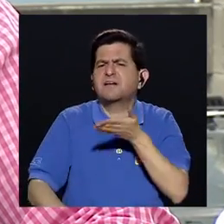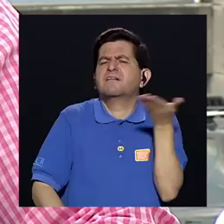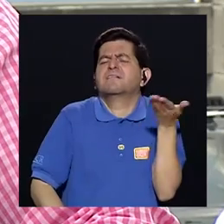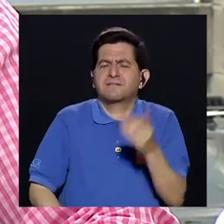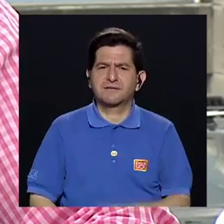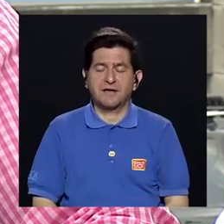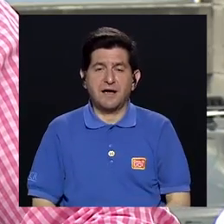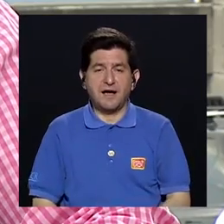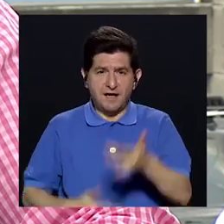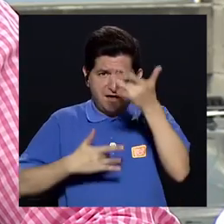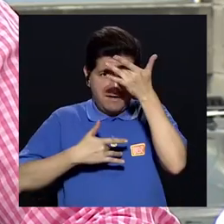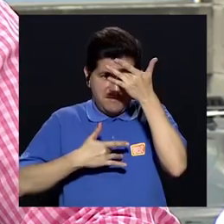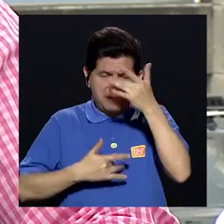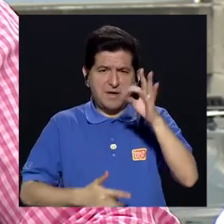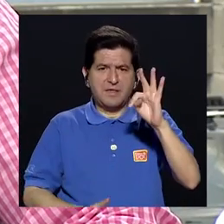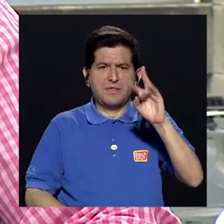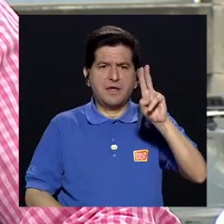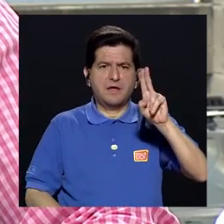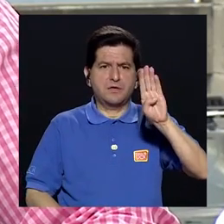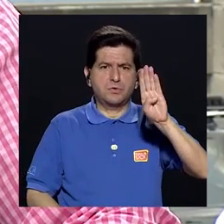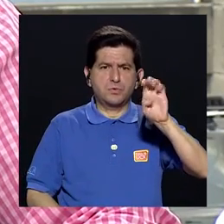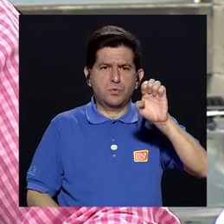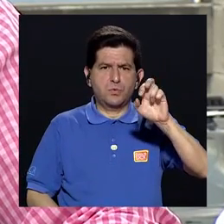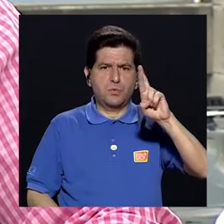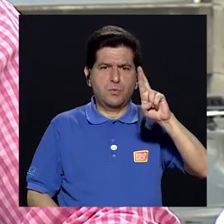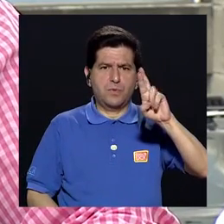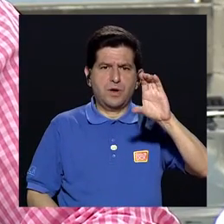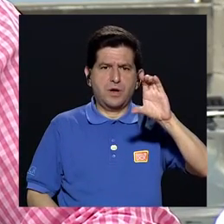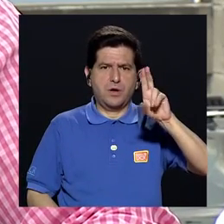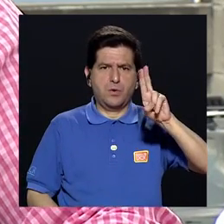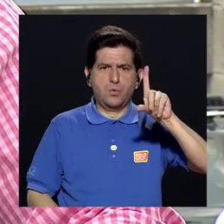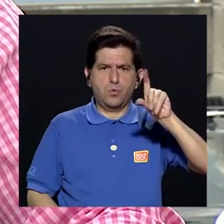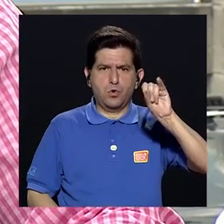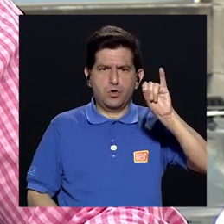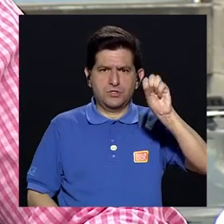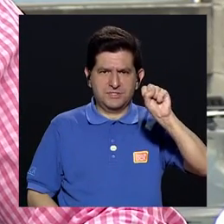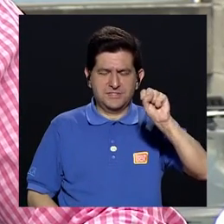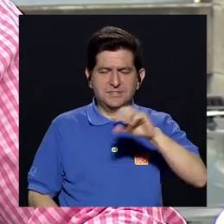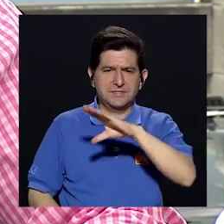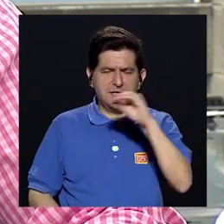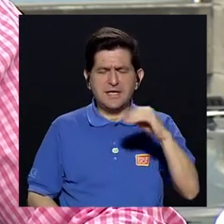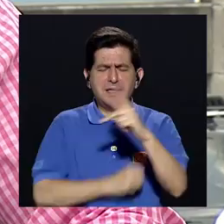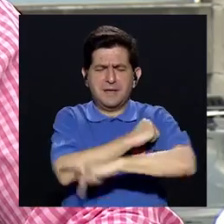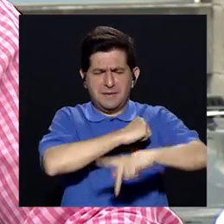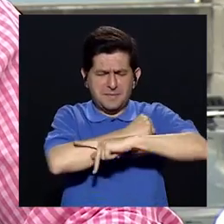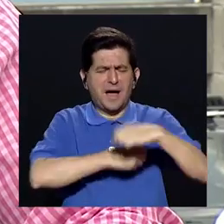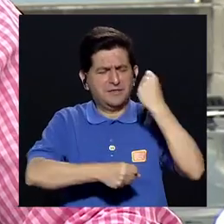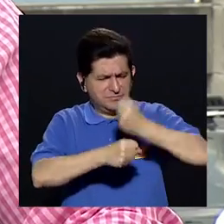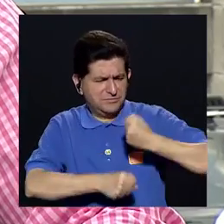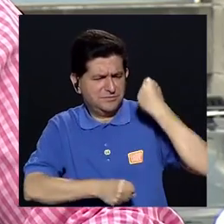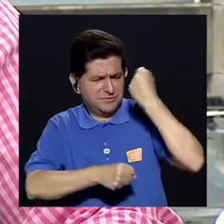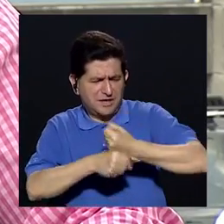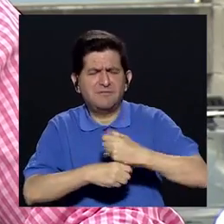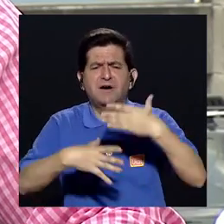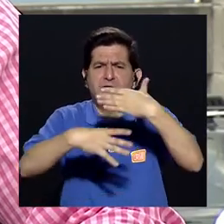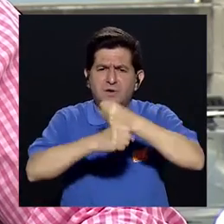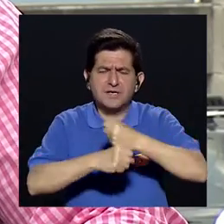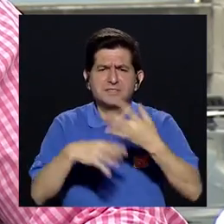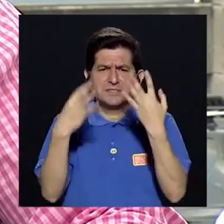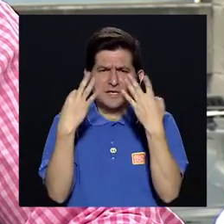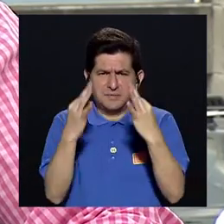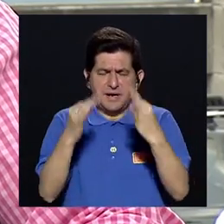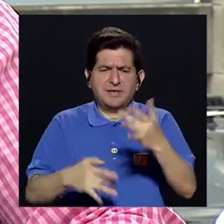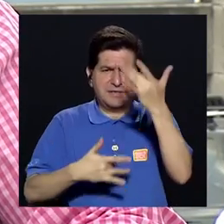acerca de la tuberculosis Y de todos los esfuerzos que como país se vienen realizando para poder darle